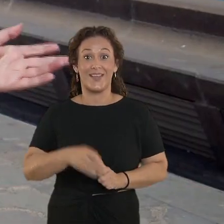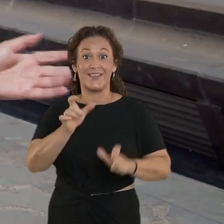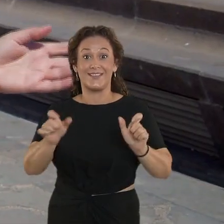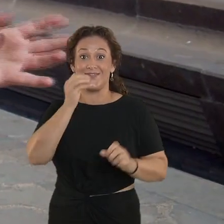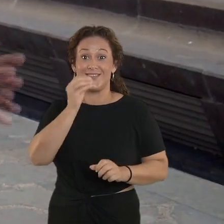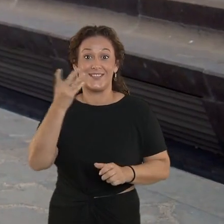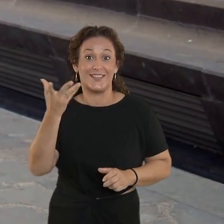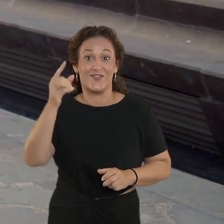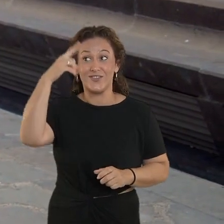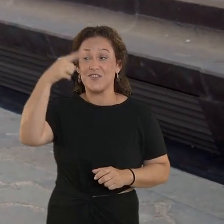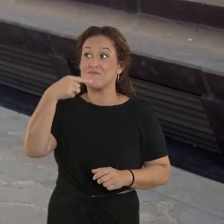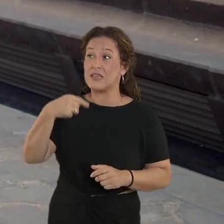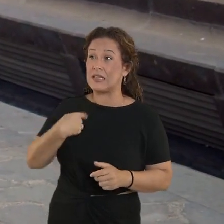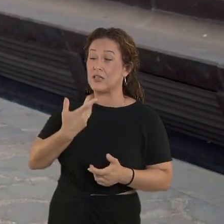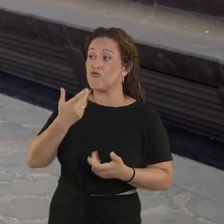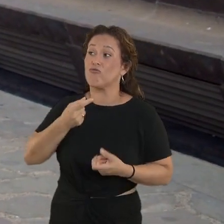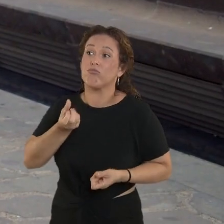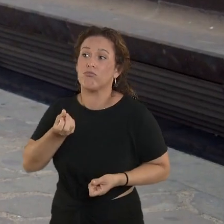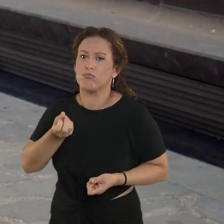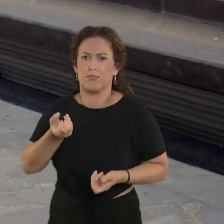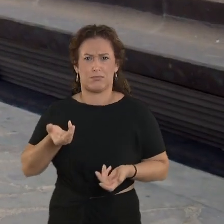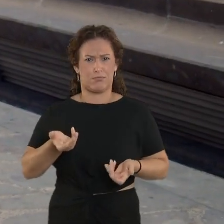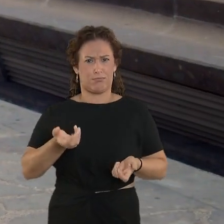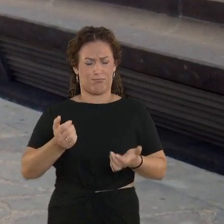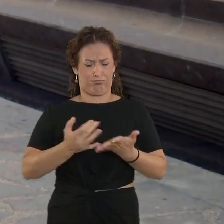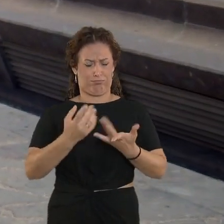Gente fantástica, la cultura me dice que les acerque para que...